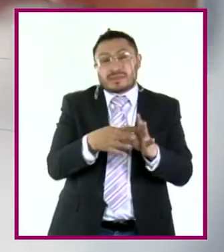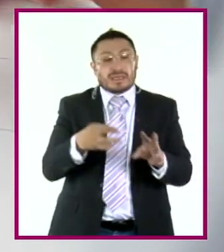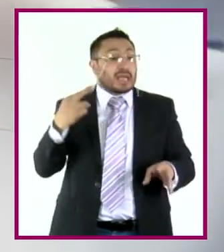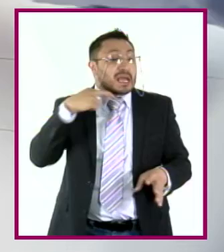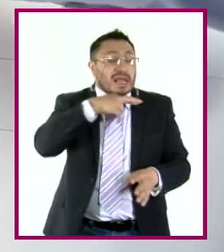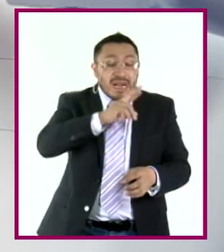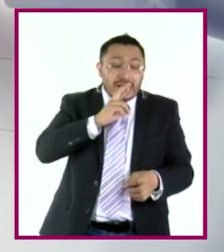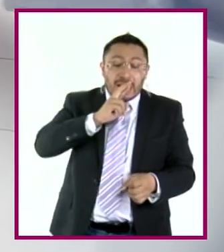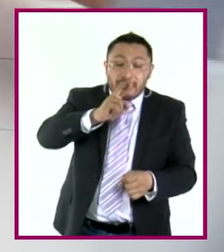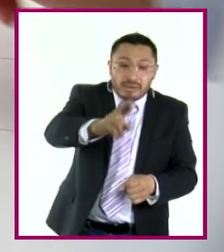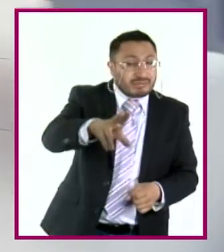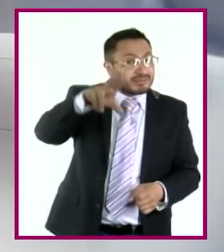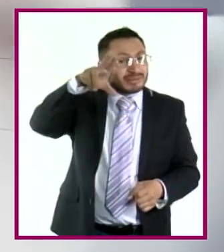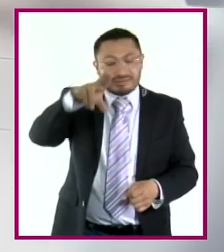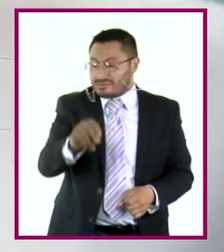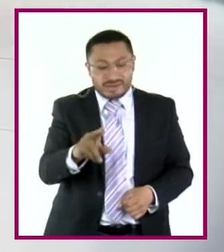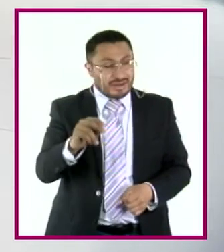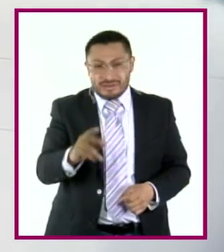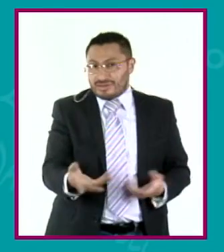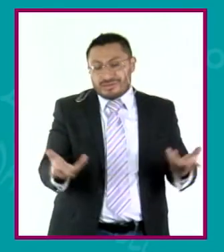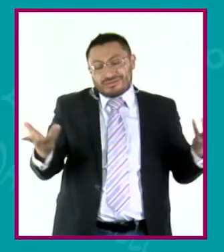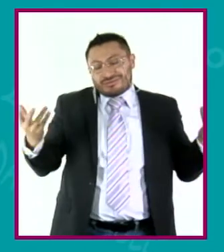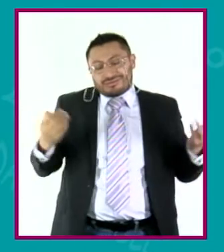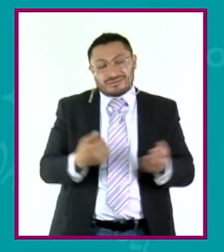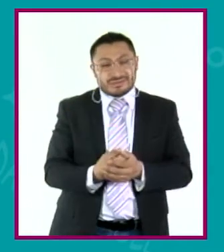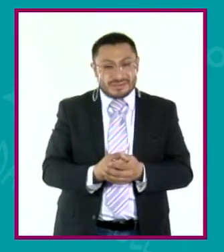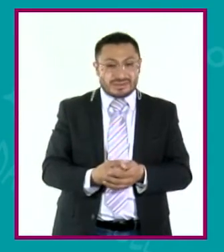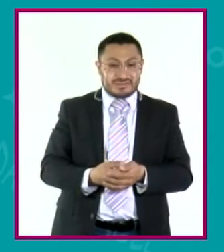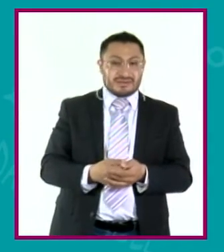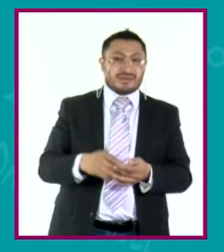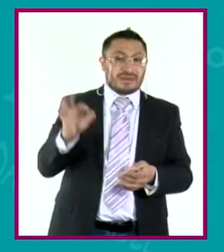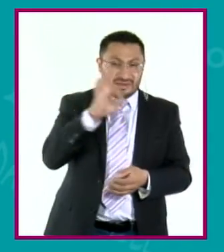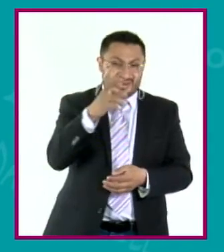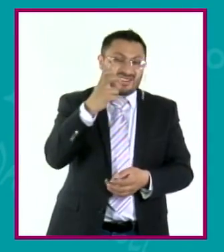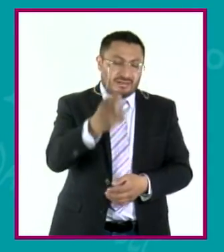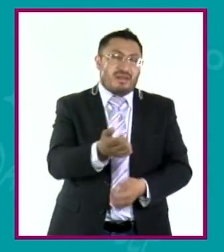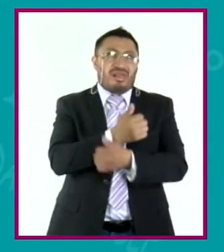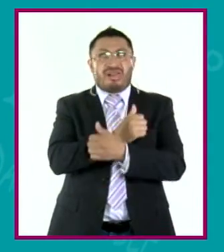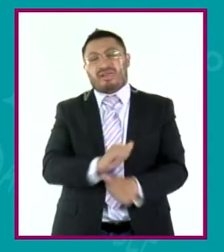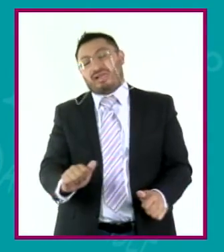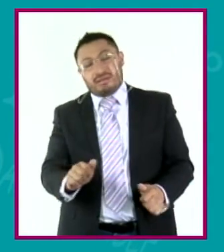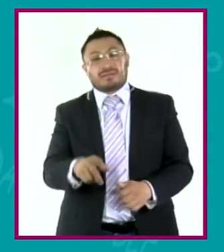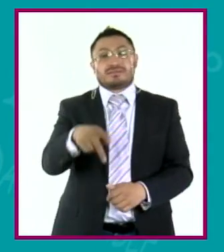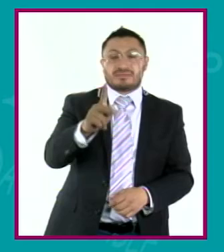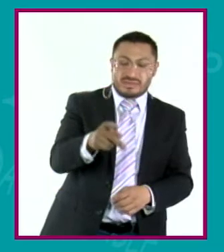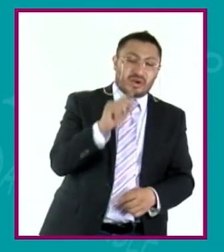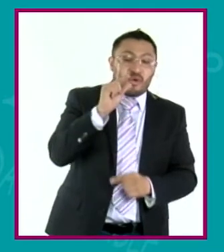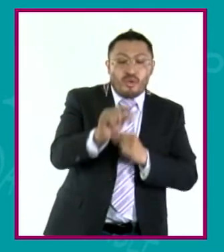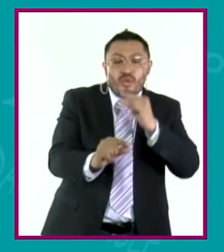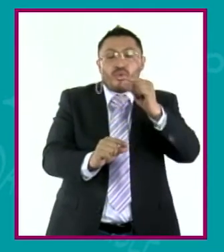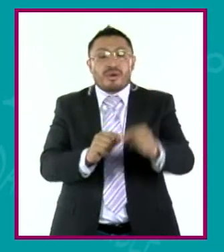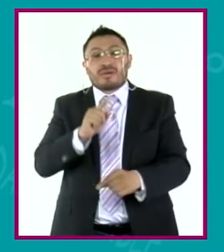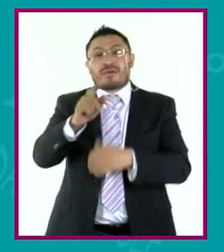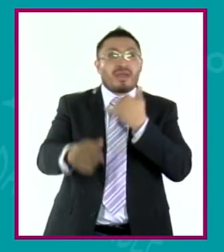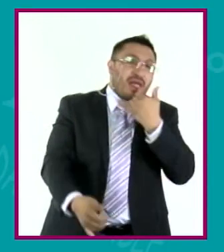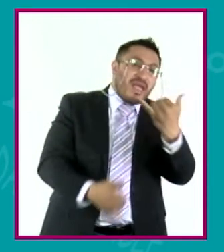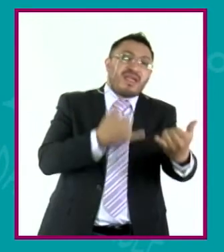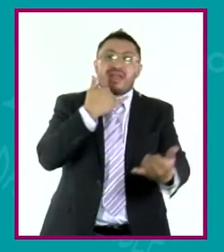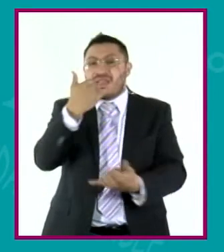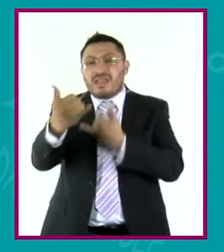digo, sería otra vida esta vida. A lo mejor muy aburrida porque sería demasiado perfecta, pero de los errores, de esta